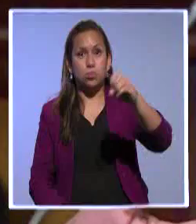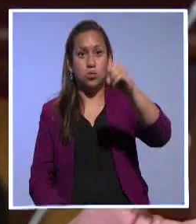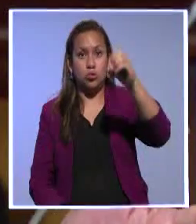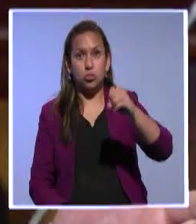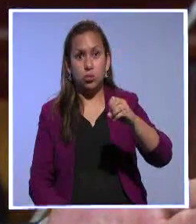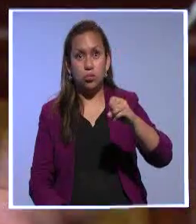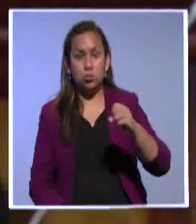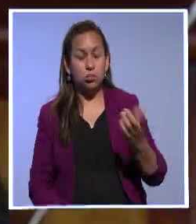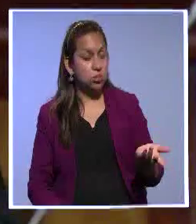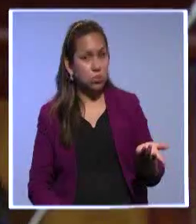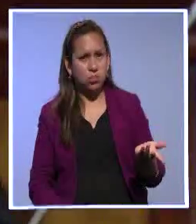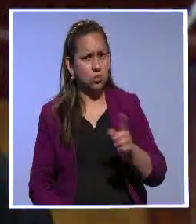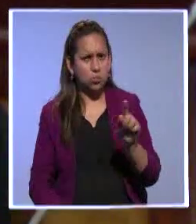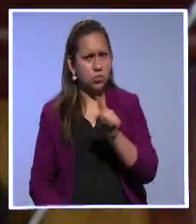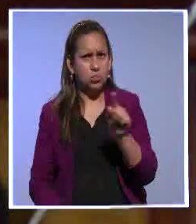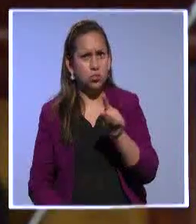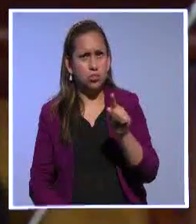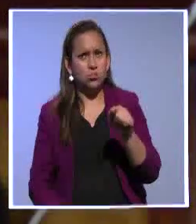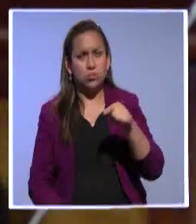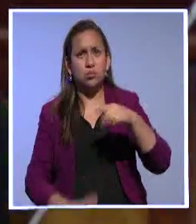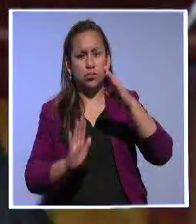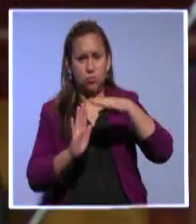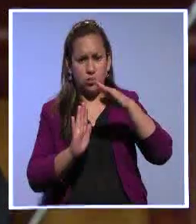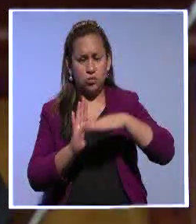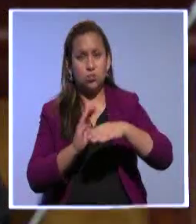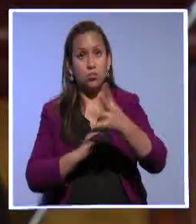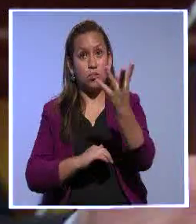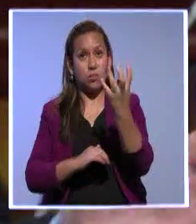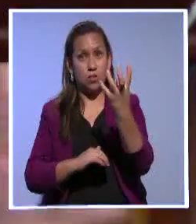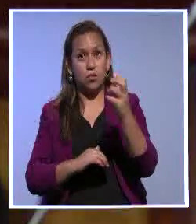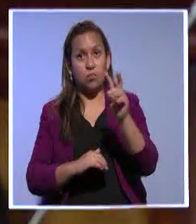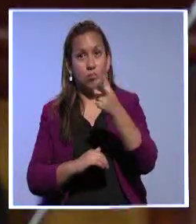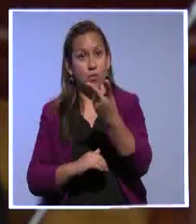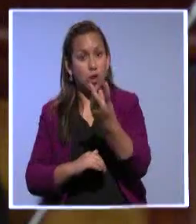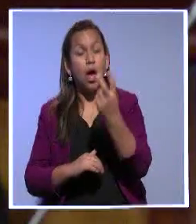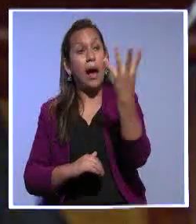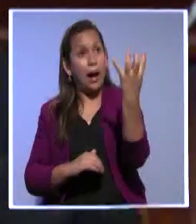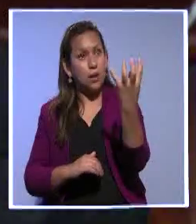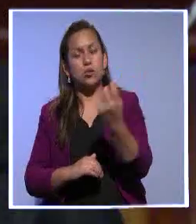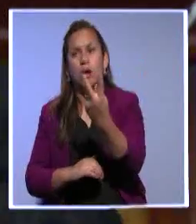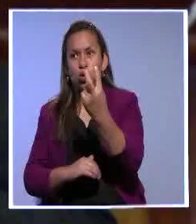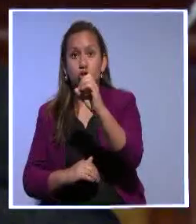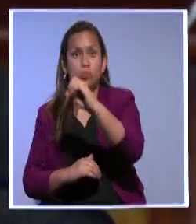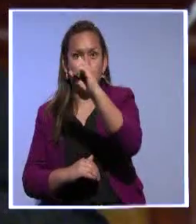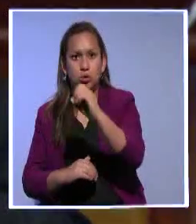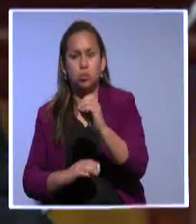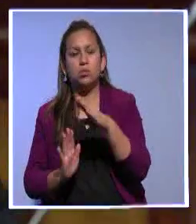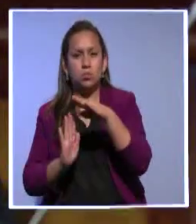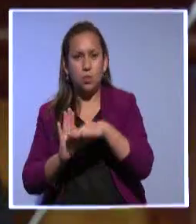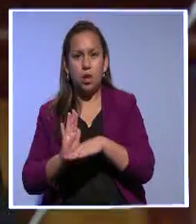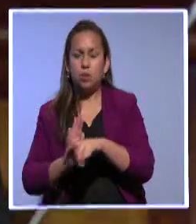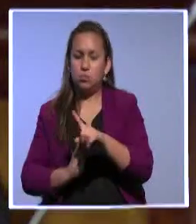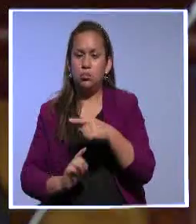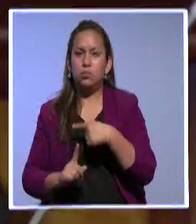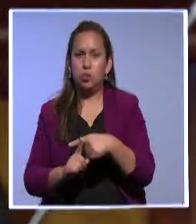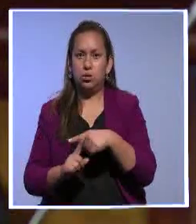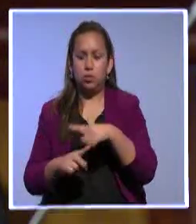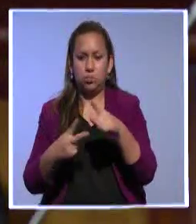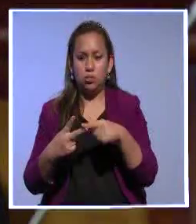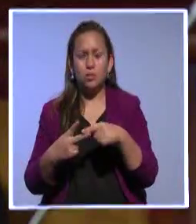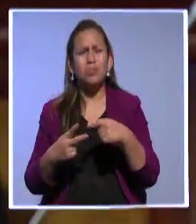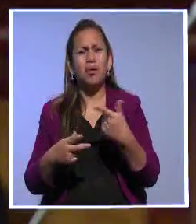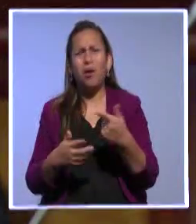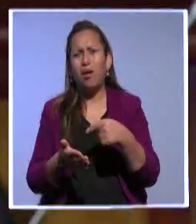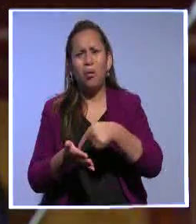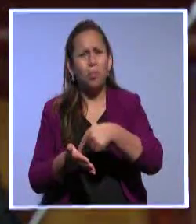habido esta tesis. Nosotros sostenemos de que bajar del 14% al 12% es lo pertinente. Lo que hemos planteado es eliminar una serie de impuestos